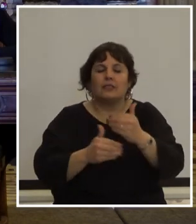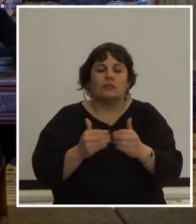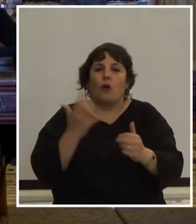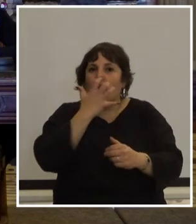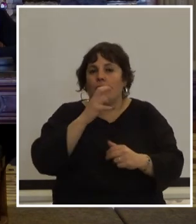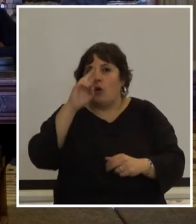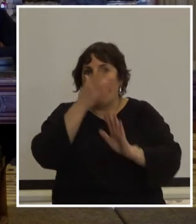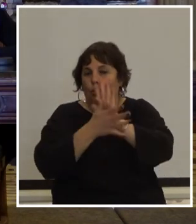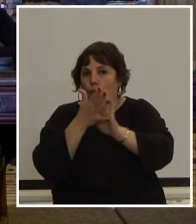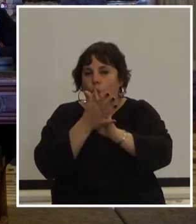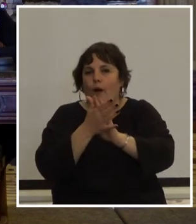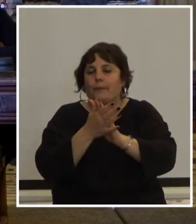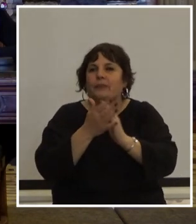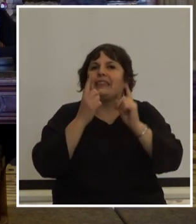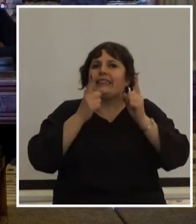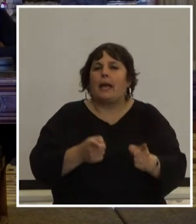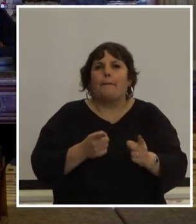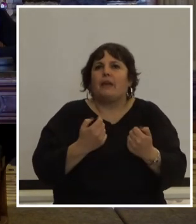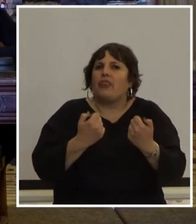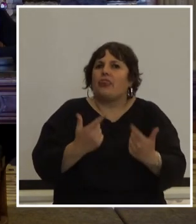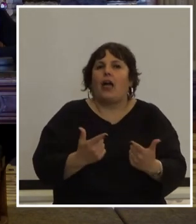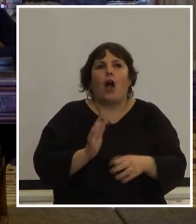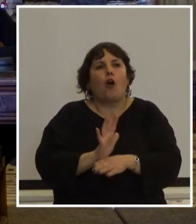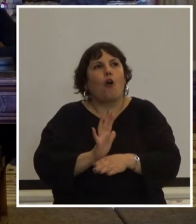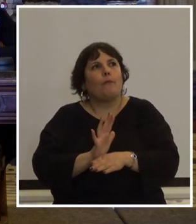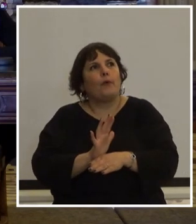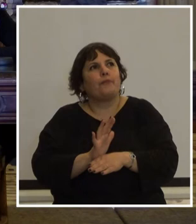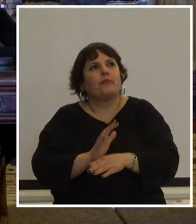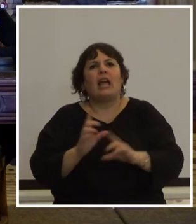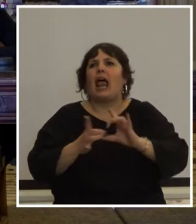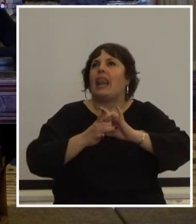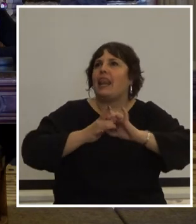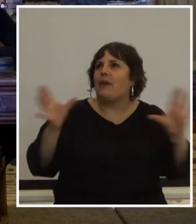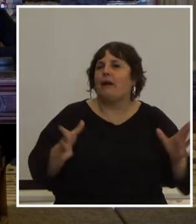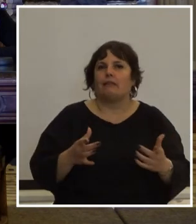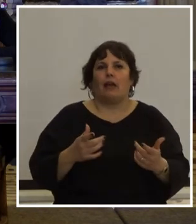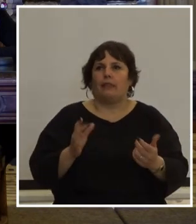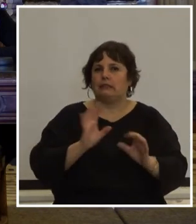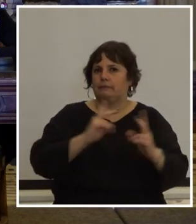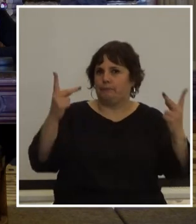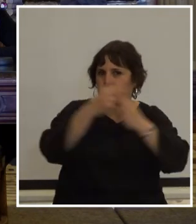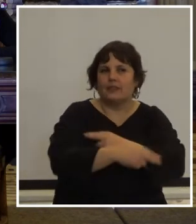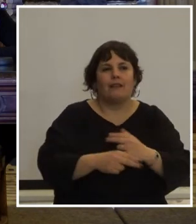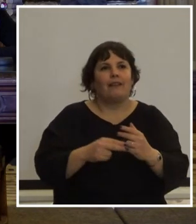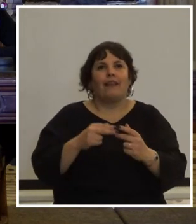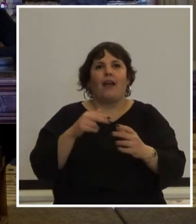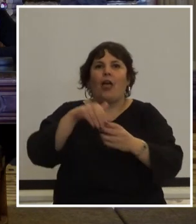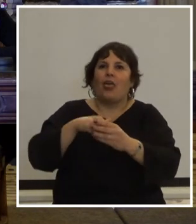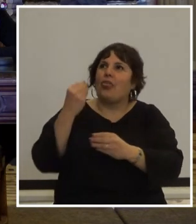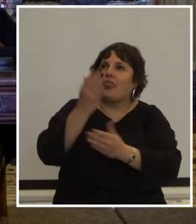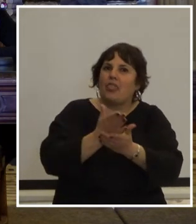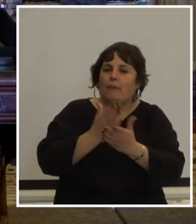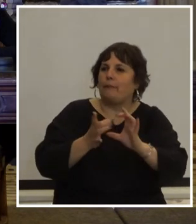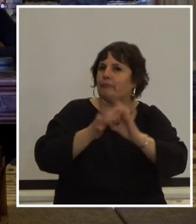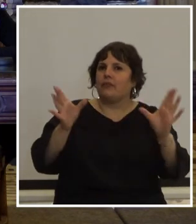que motivó también la pérdida de las libertades la pérdida de democracia y la pérdida de derechos